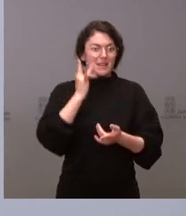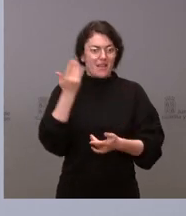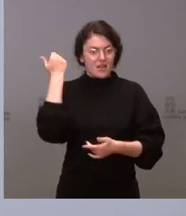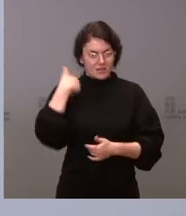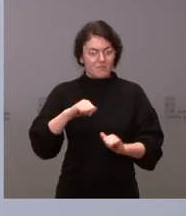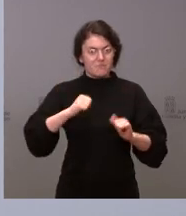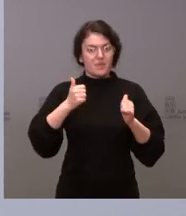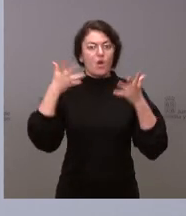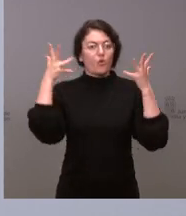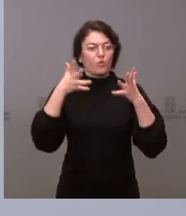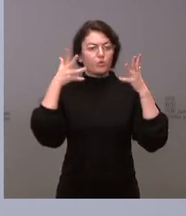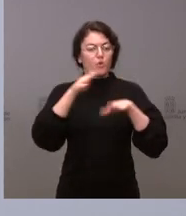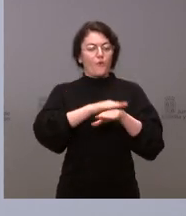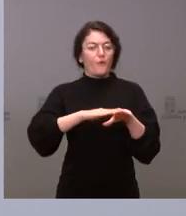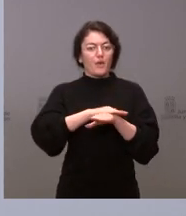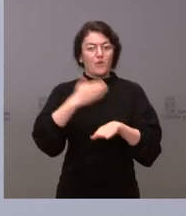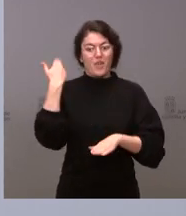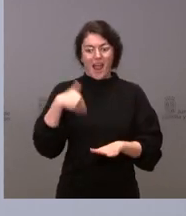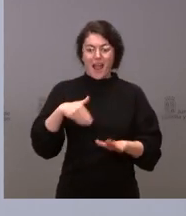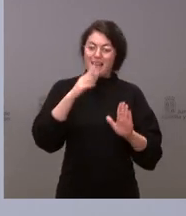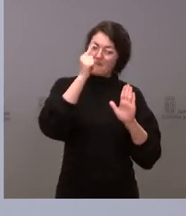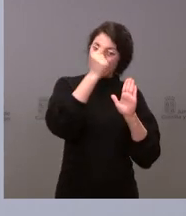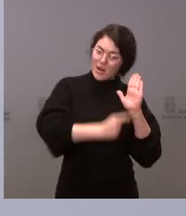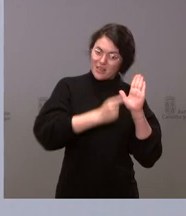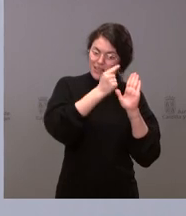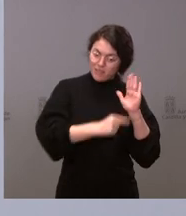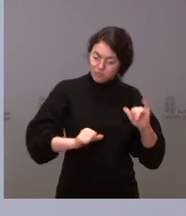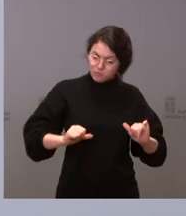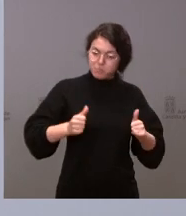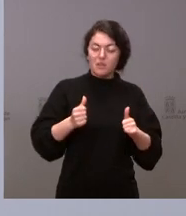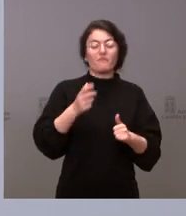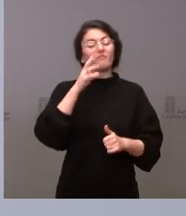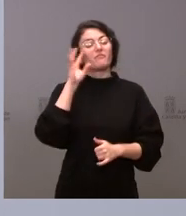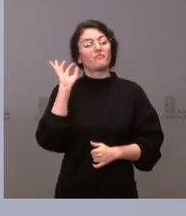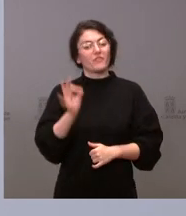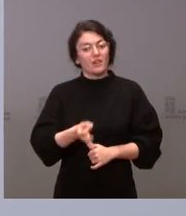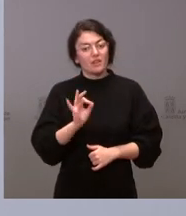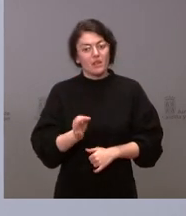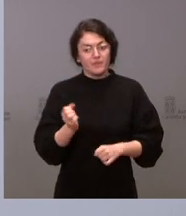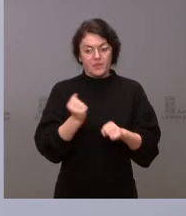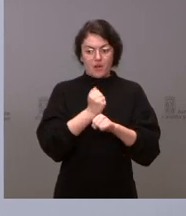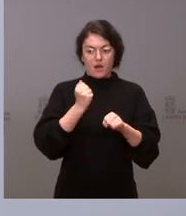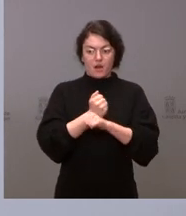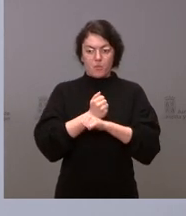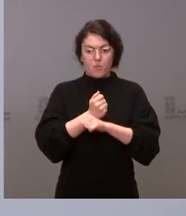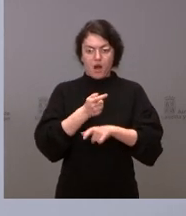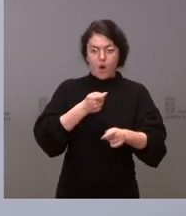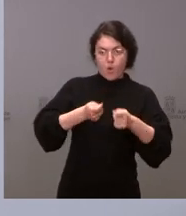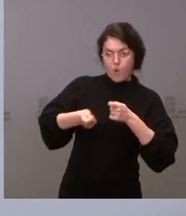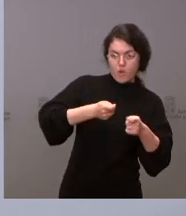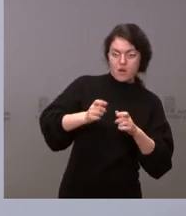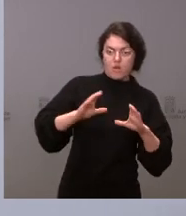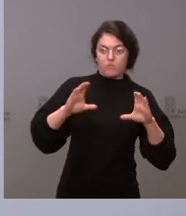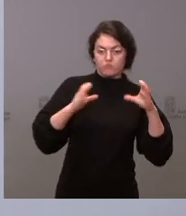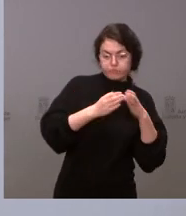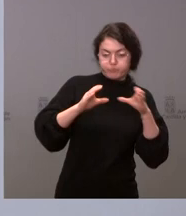este paquete de medidas, es verdad que hemos trabajado de manera coordinada y conjunta y lo